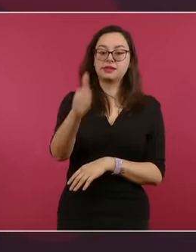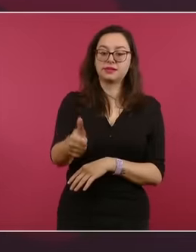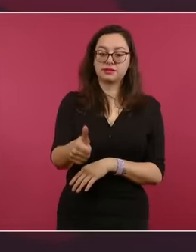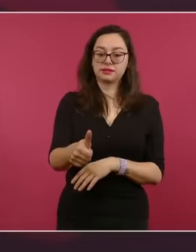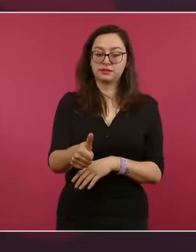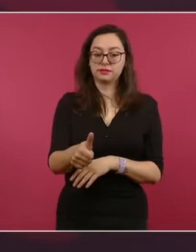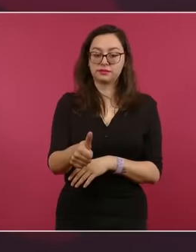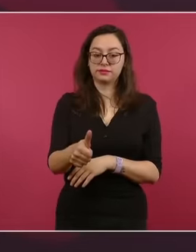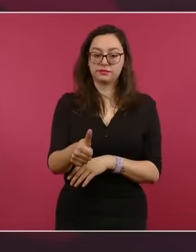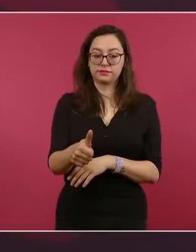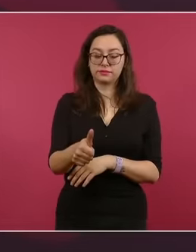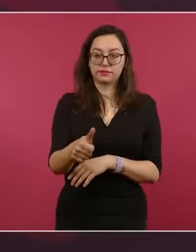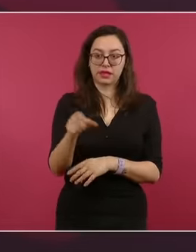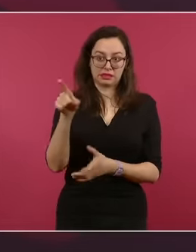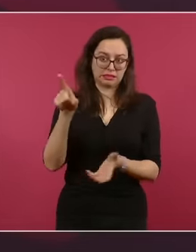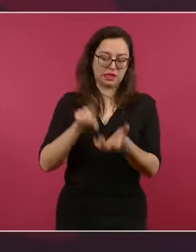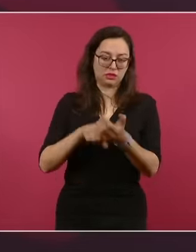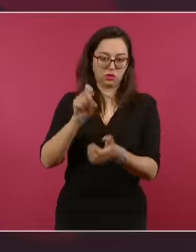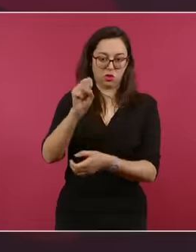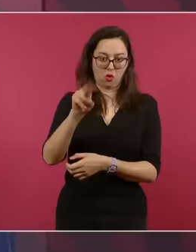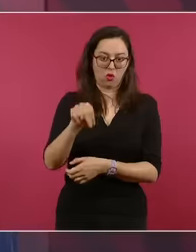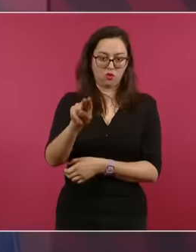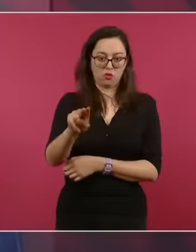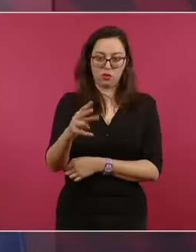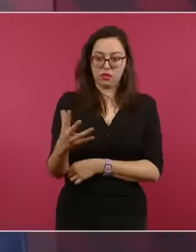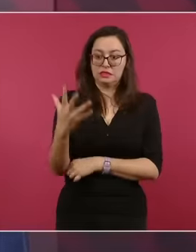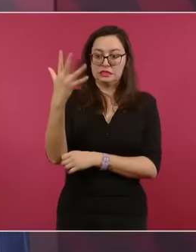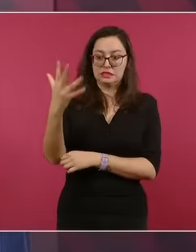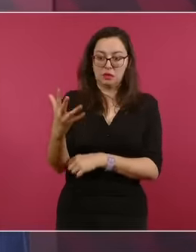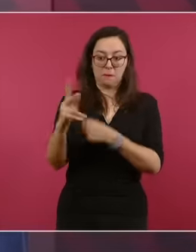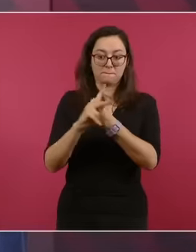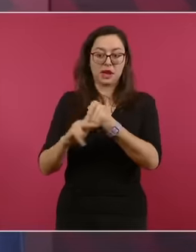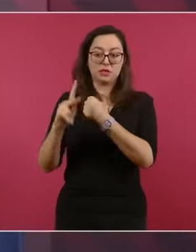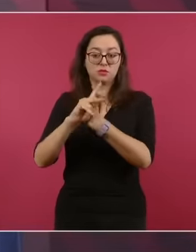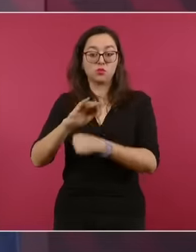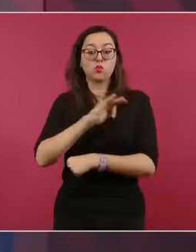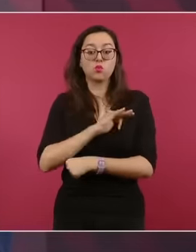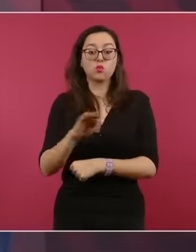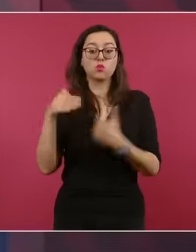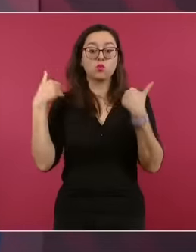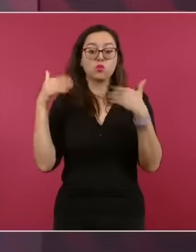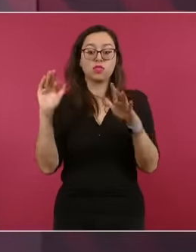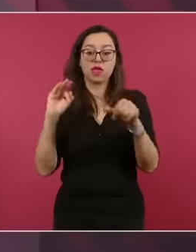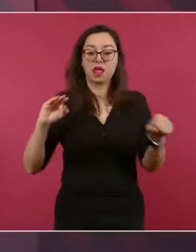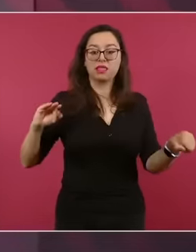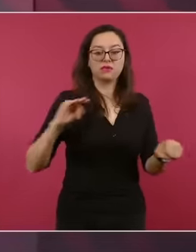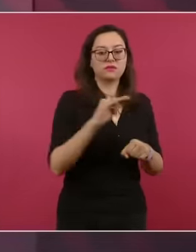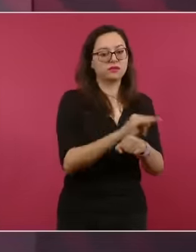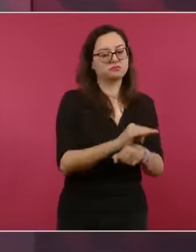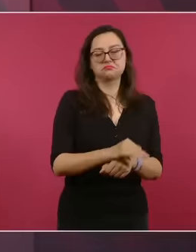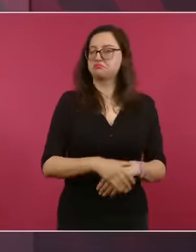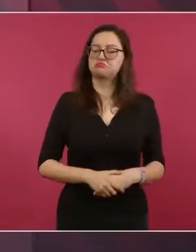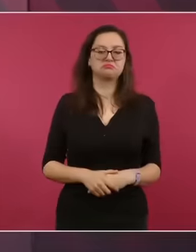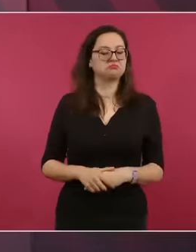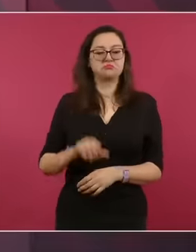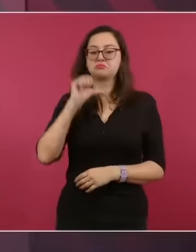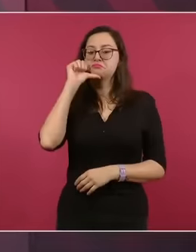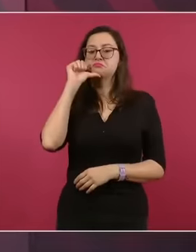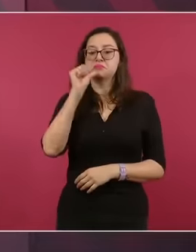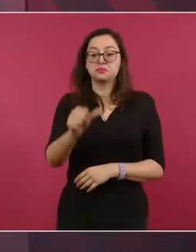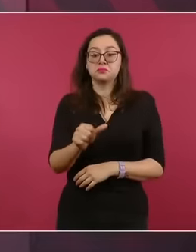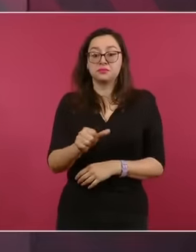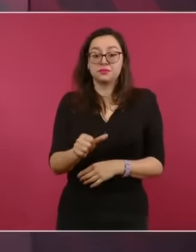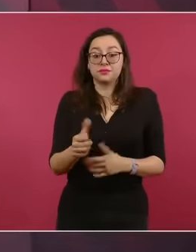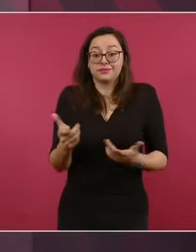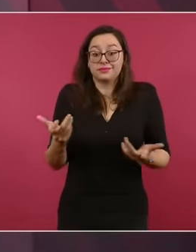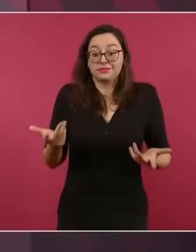naciones, en el Consejo de Seguridad de la ONU. Porque si no, seguimos